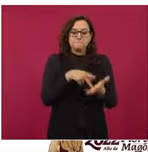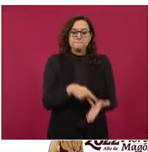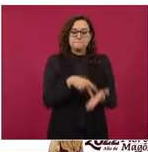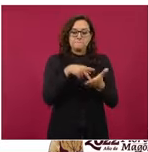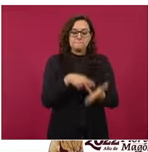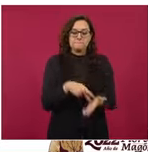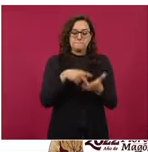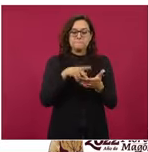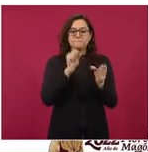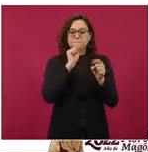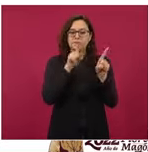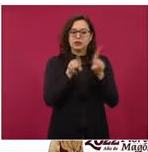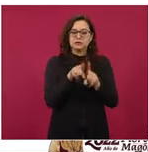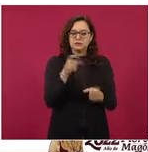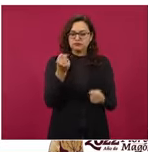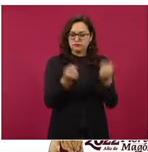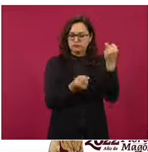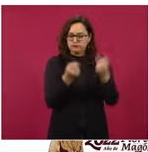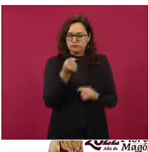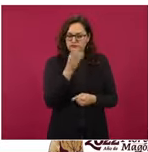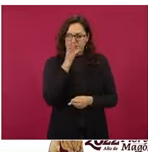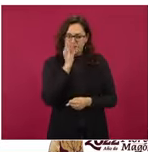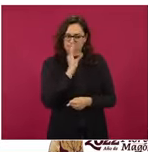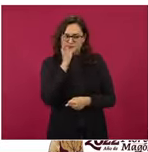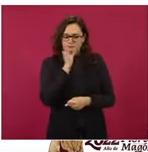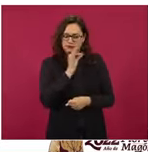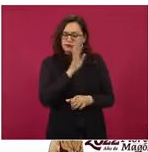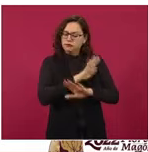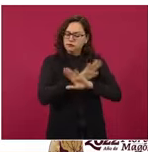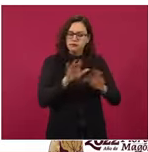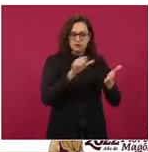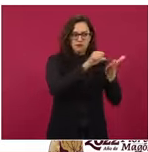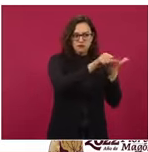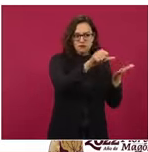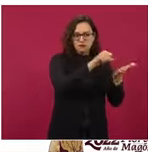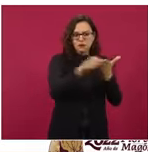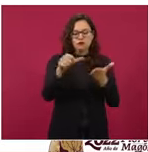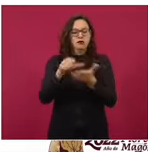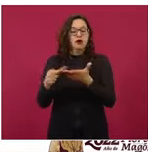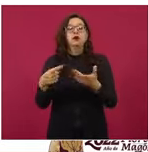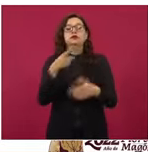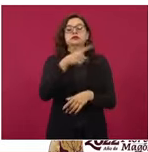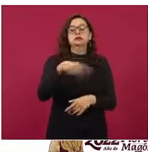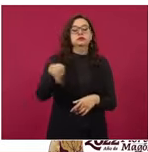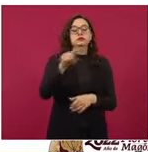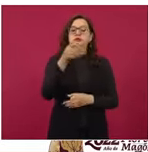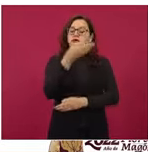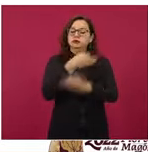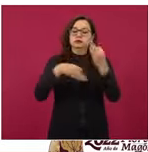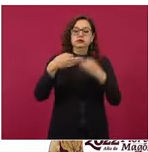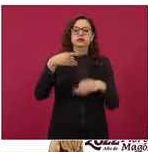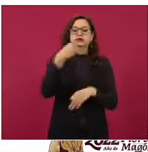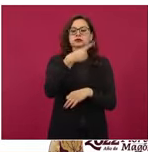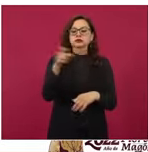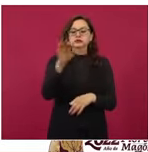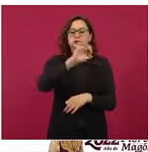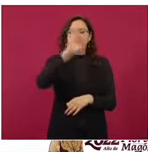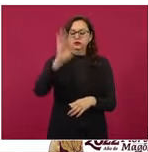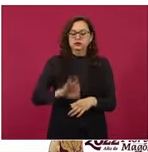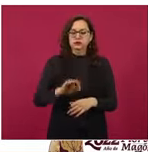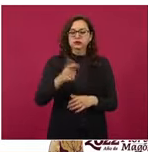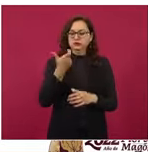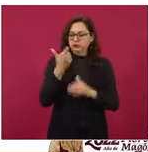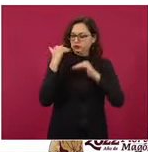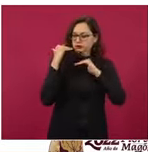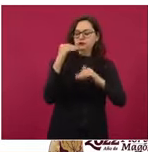algunos vehículos que fueron inmovilizados. Todas estaban cumpliendo al 100 por ciento el tema de los